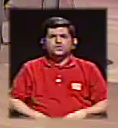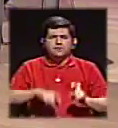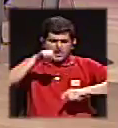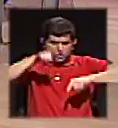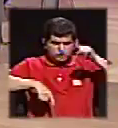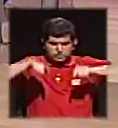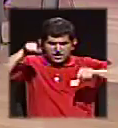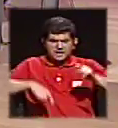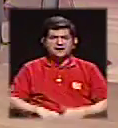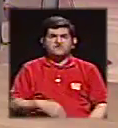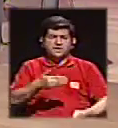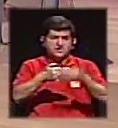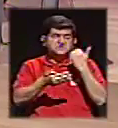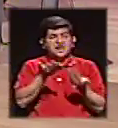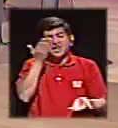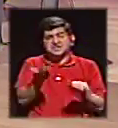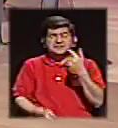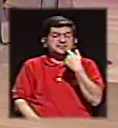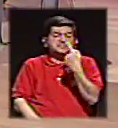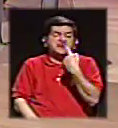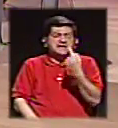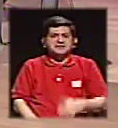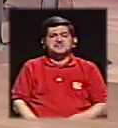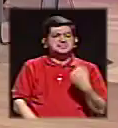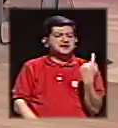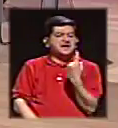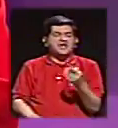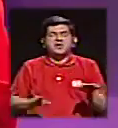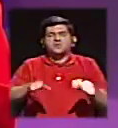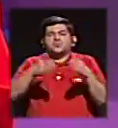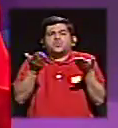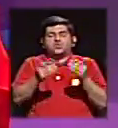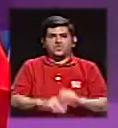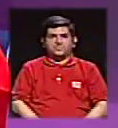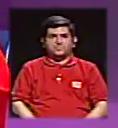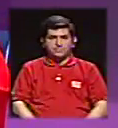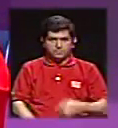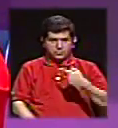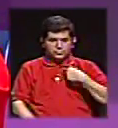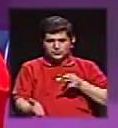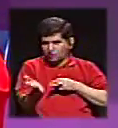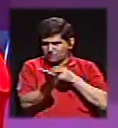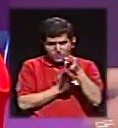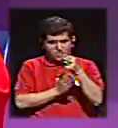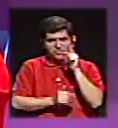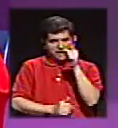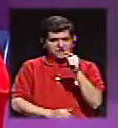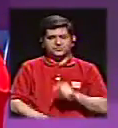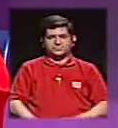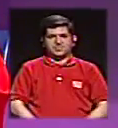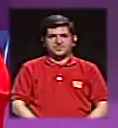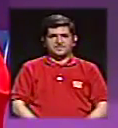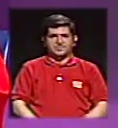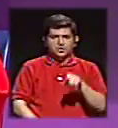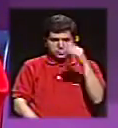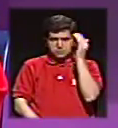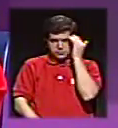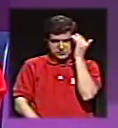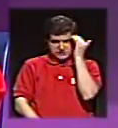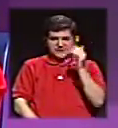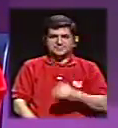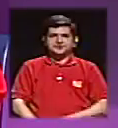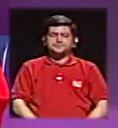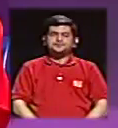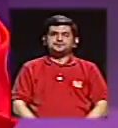antes era un poco contar cómo venía cada quien nada más, ¿no? Vea, Marlon, yo voy a ser muy sincera con usted y cada vez usted sabe que